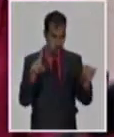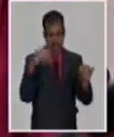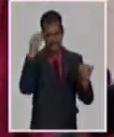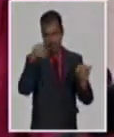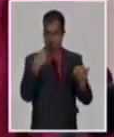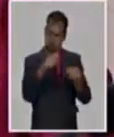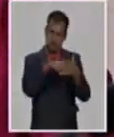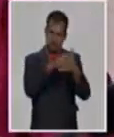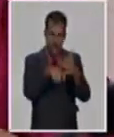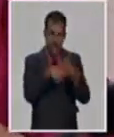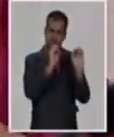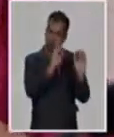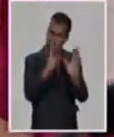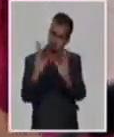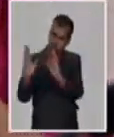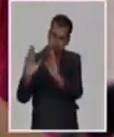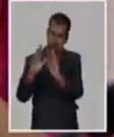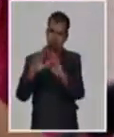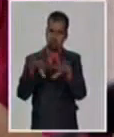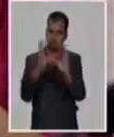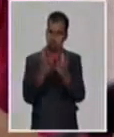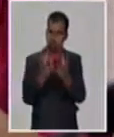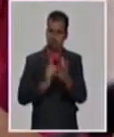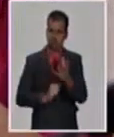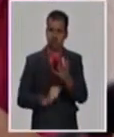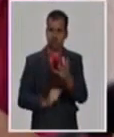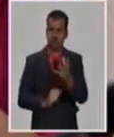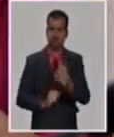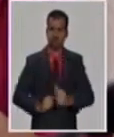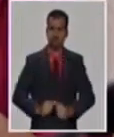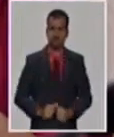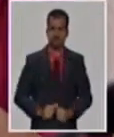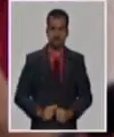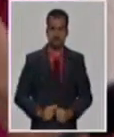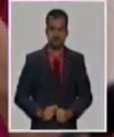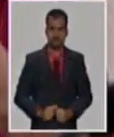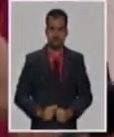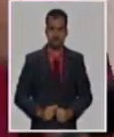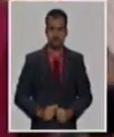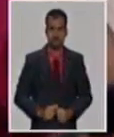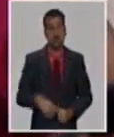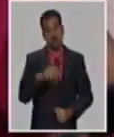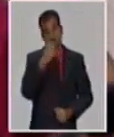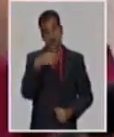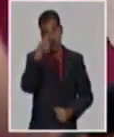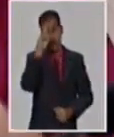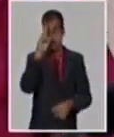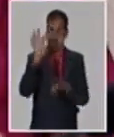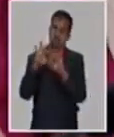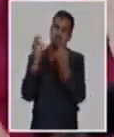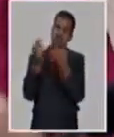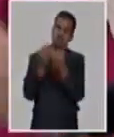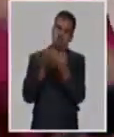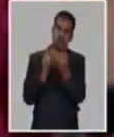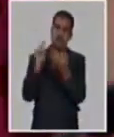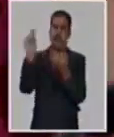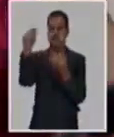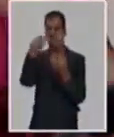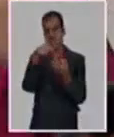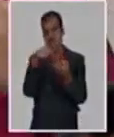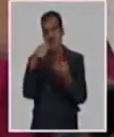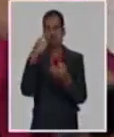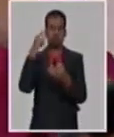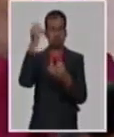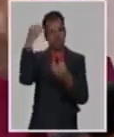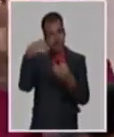organización, de tener la posibilidad de tener médicos de familia con una dispensarización de